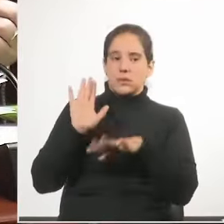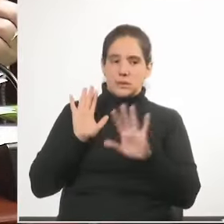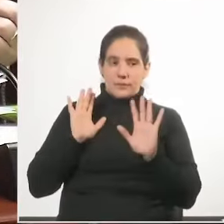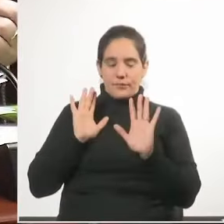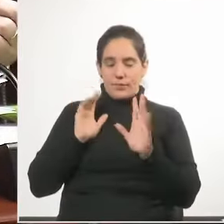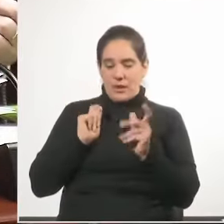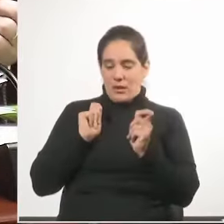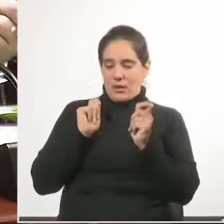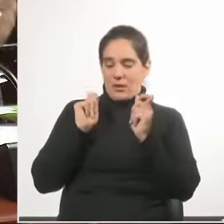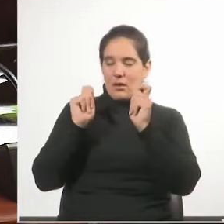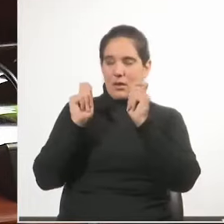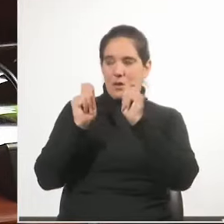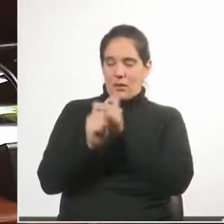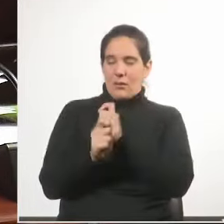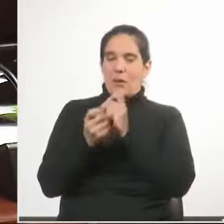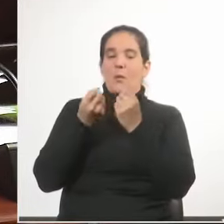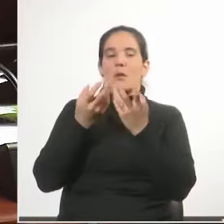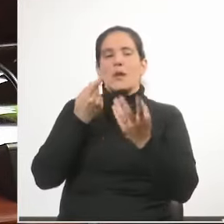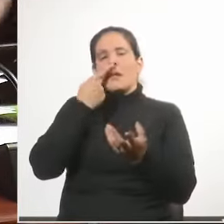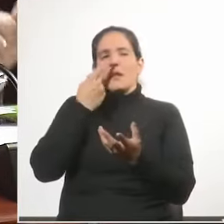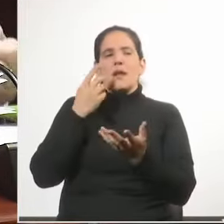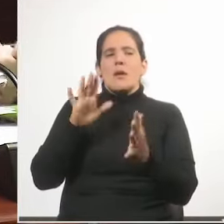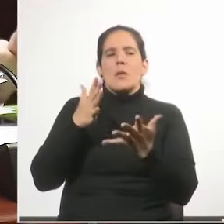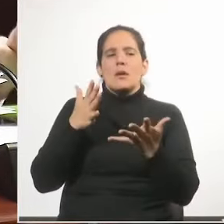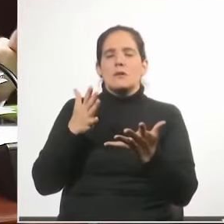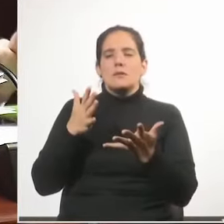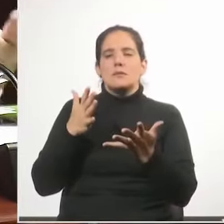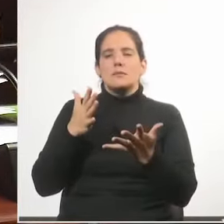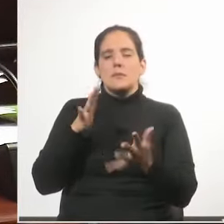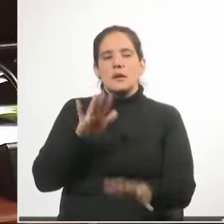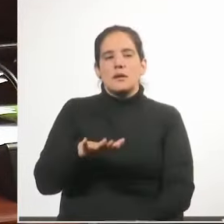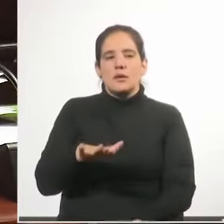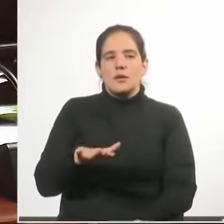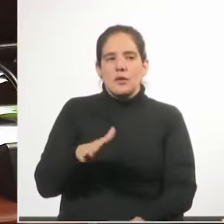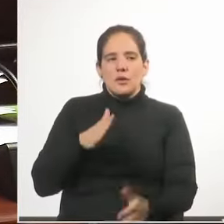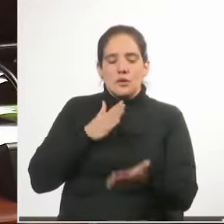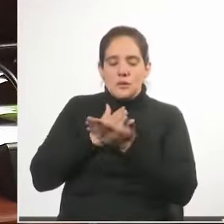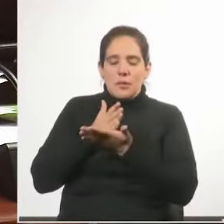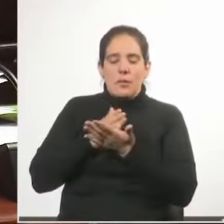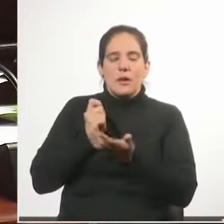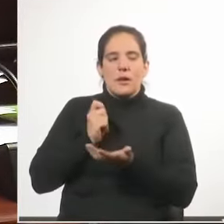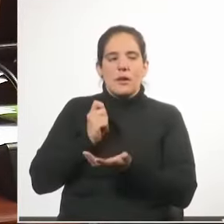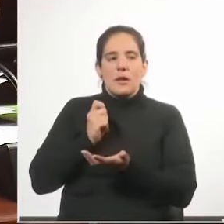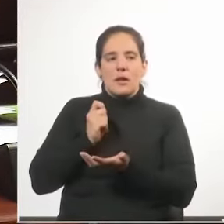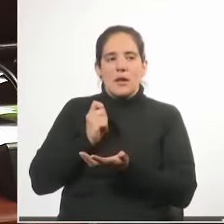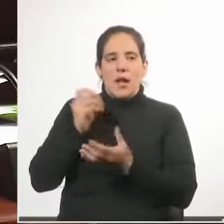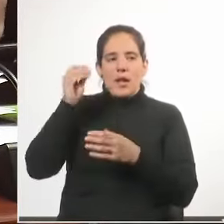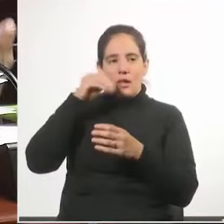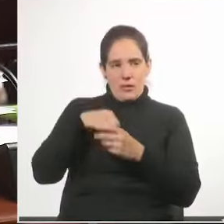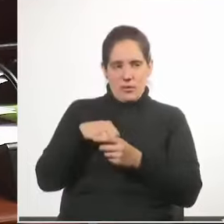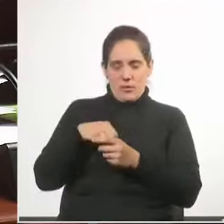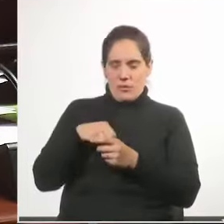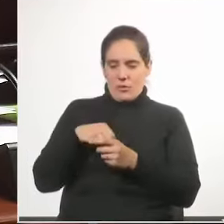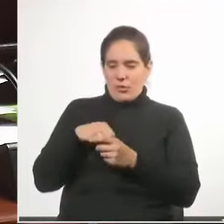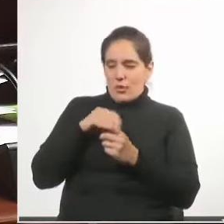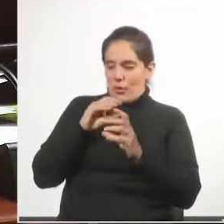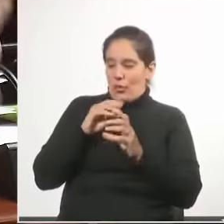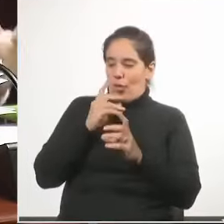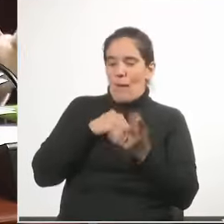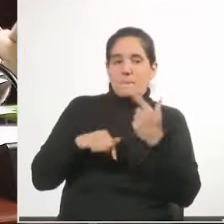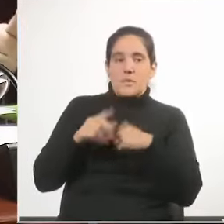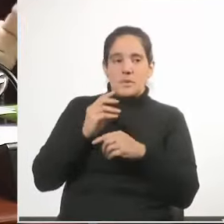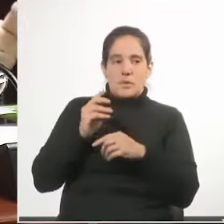expresión, porque el interés superior del niño está dado dentro del interés